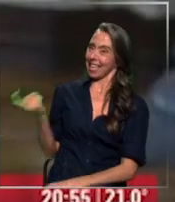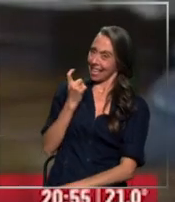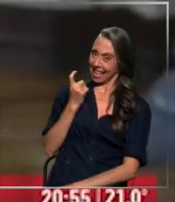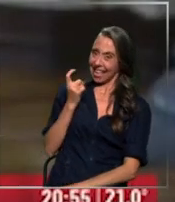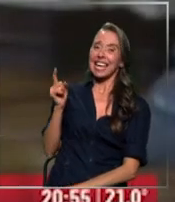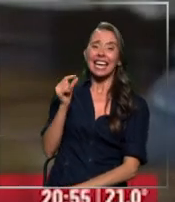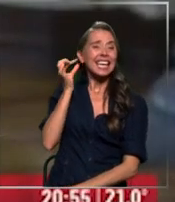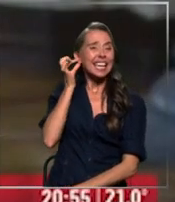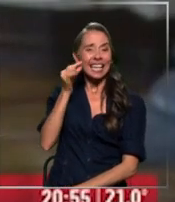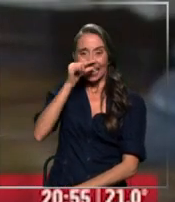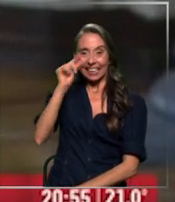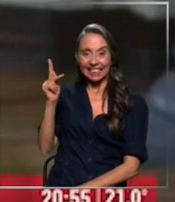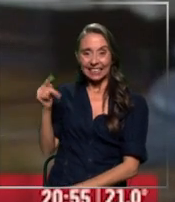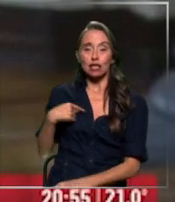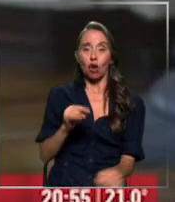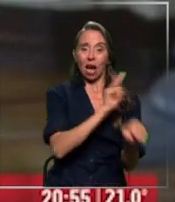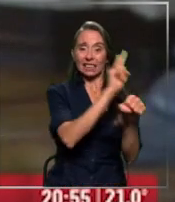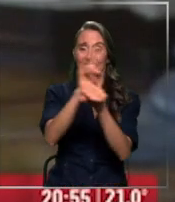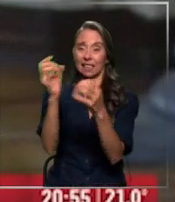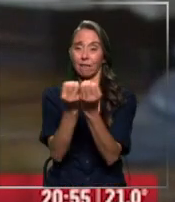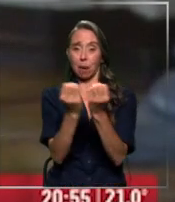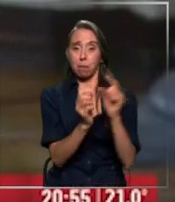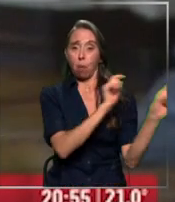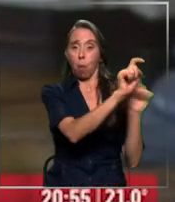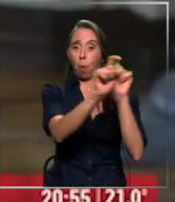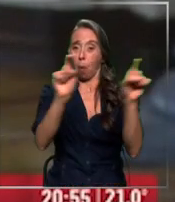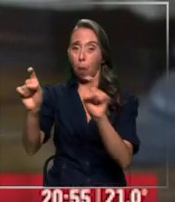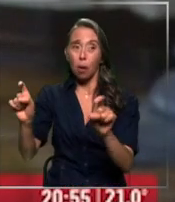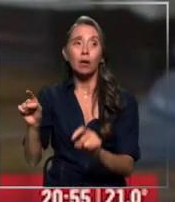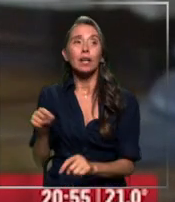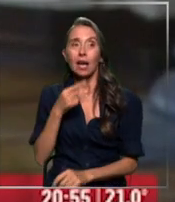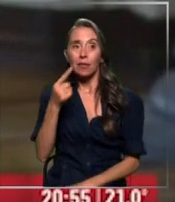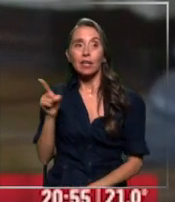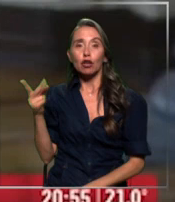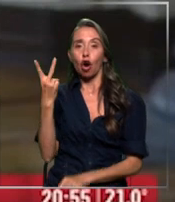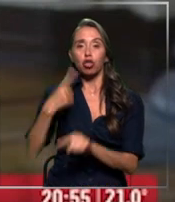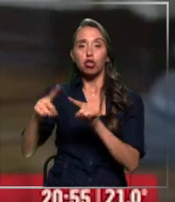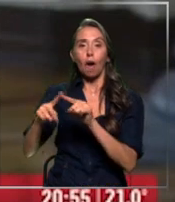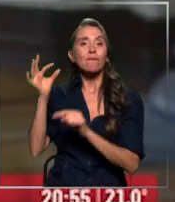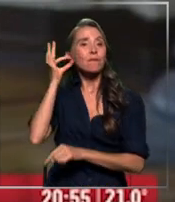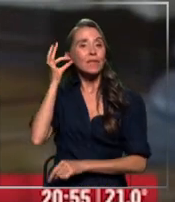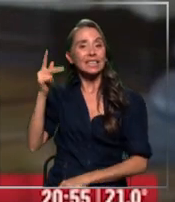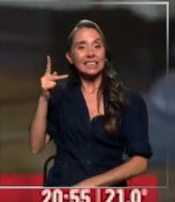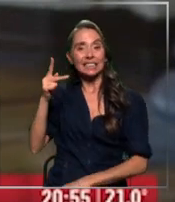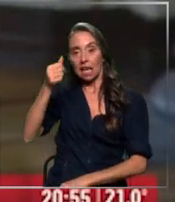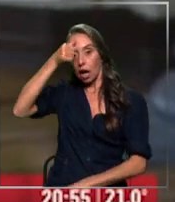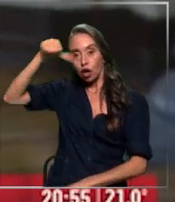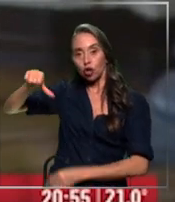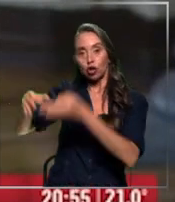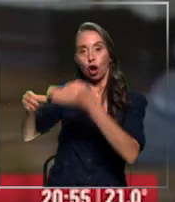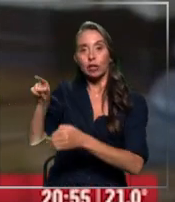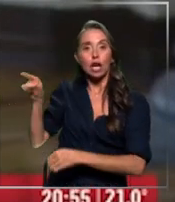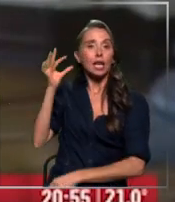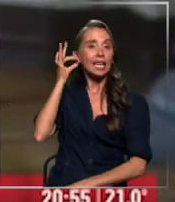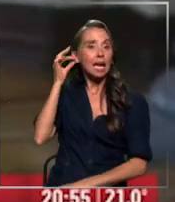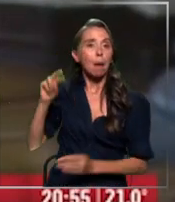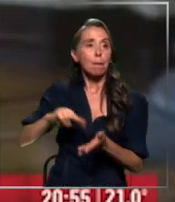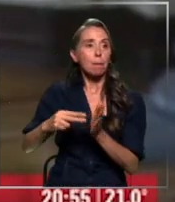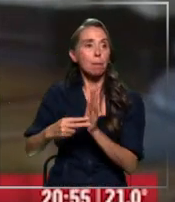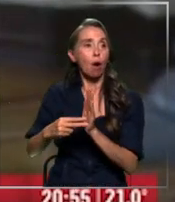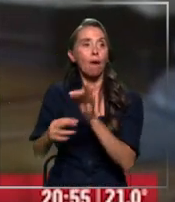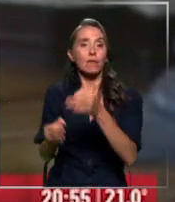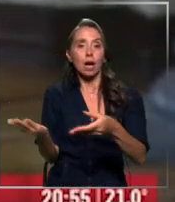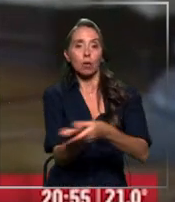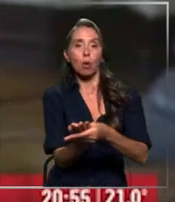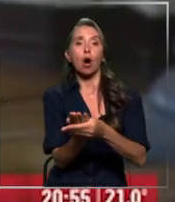Cristina diciéndome estafador serial. Le aviso que la que está dos veces condenada es ella. Tiene el problema de la